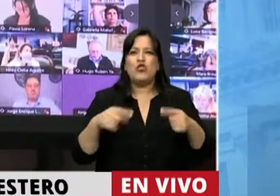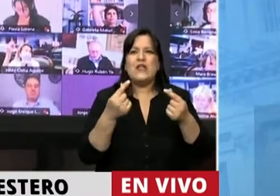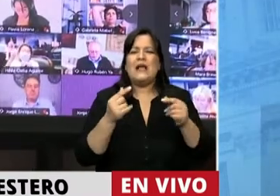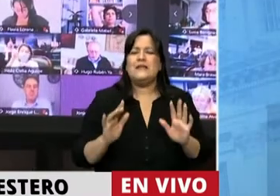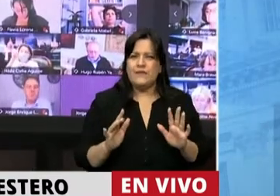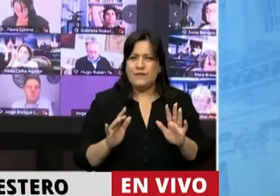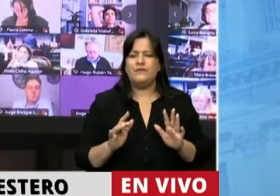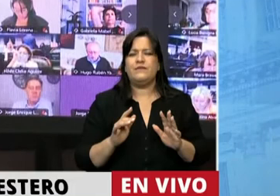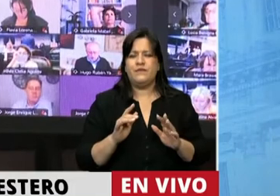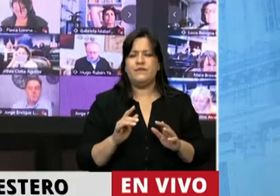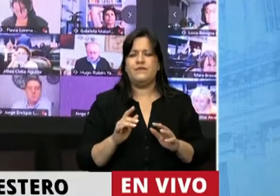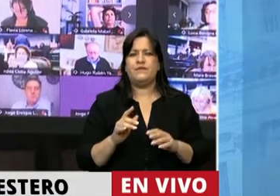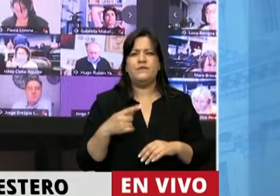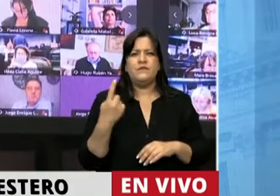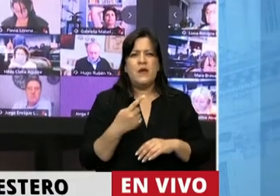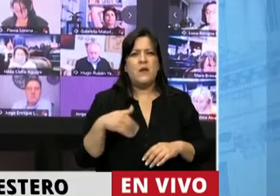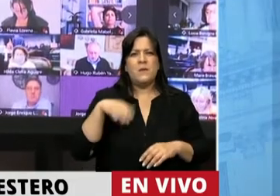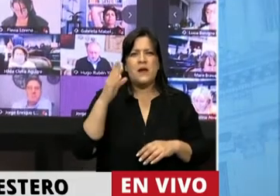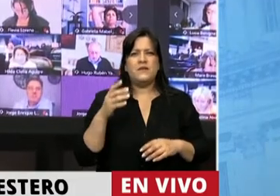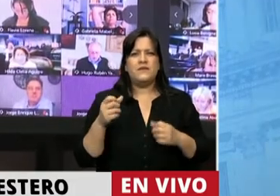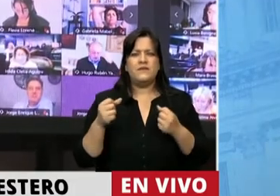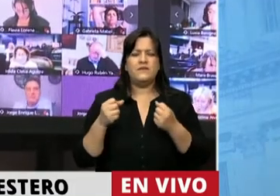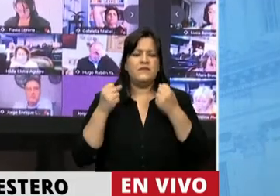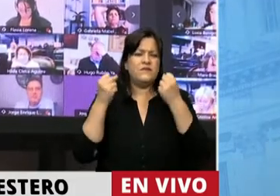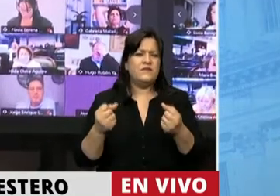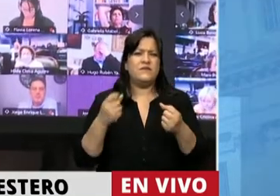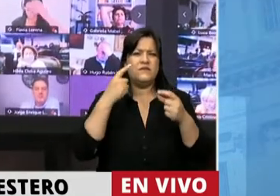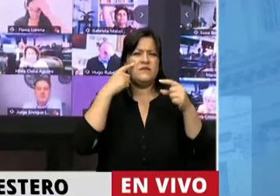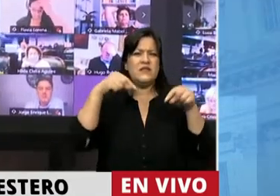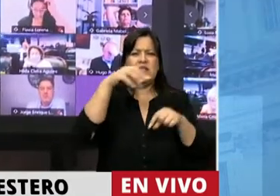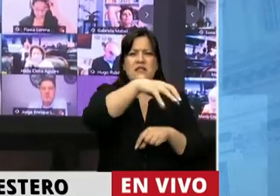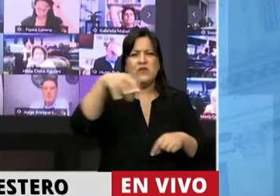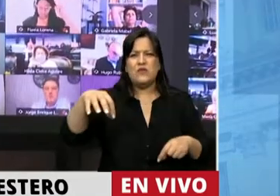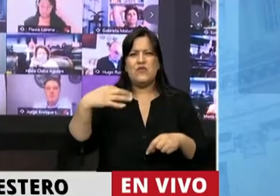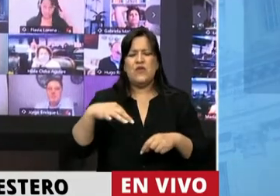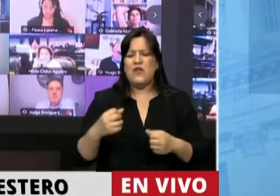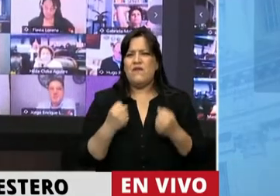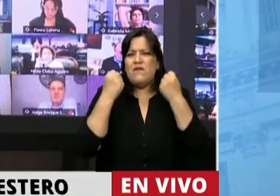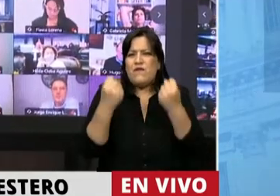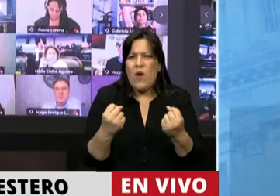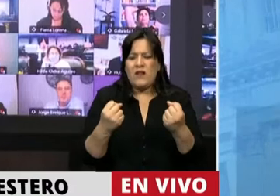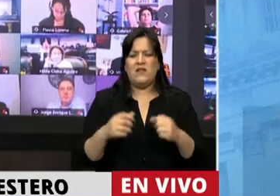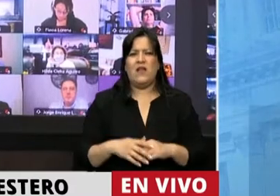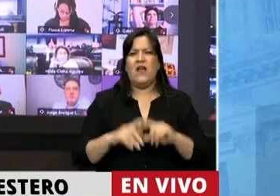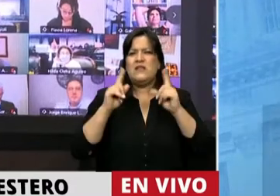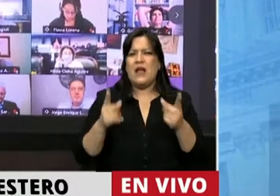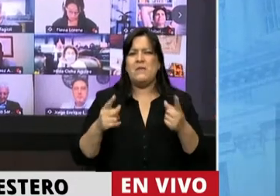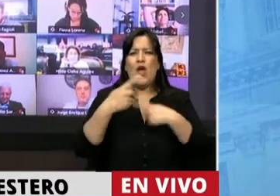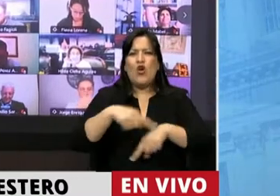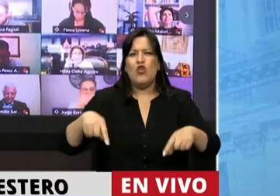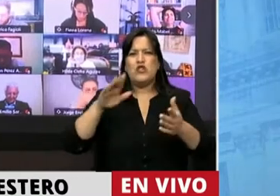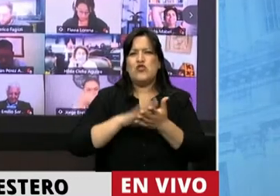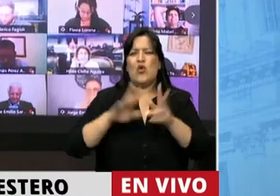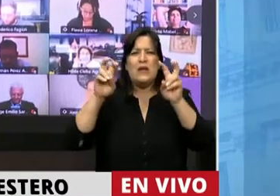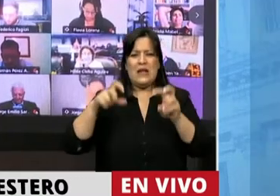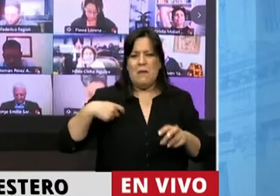empezamos a trabajar para fortalecer las instituciones, para fortalecer todo lo que es el entramado